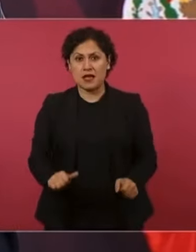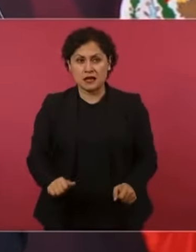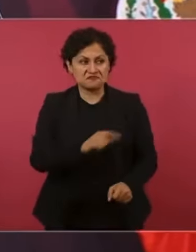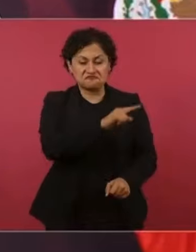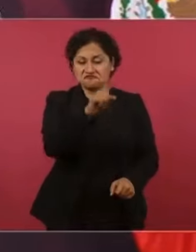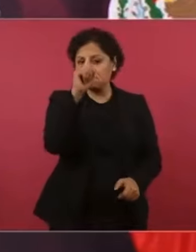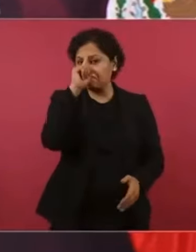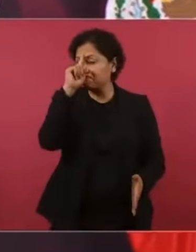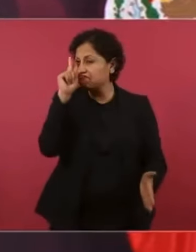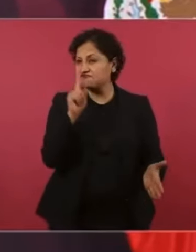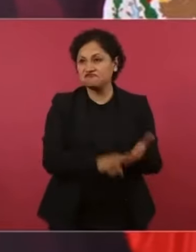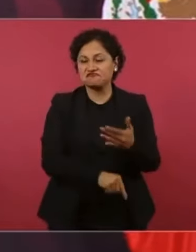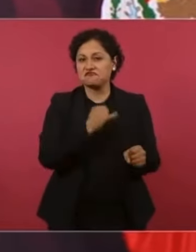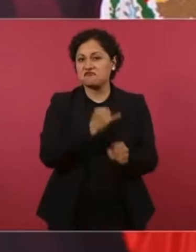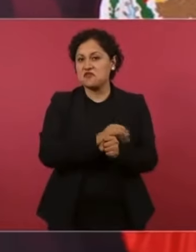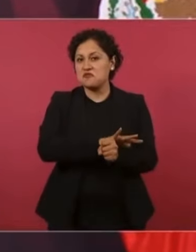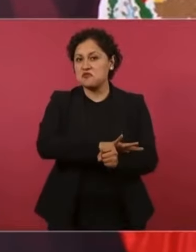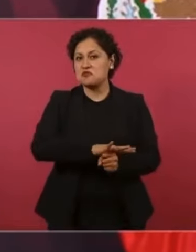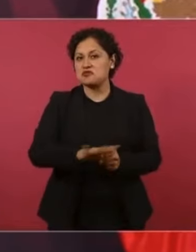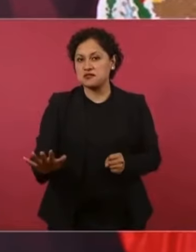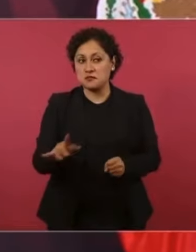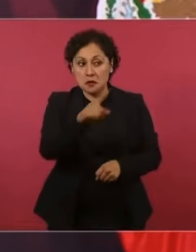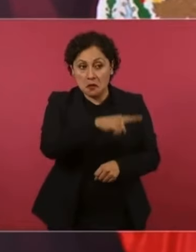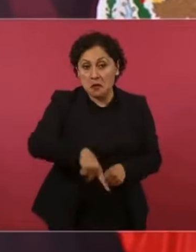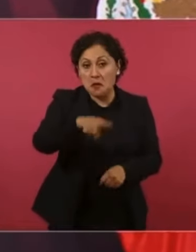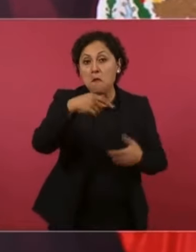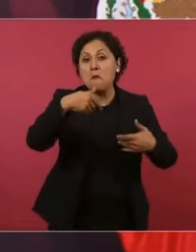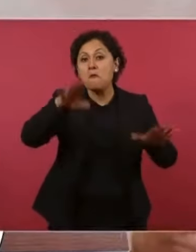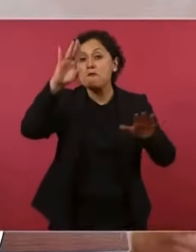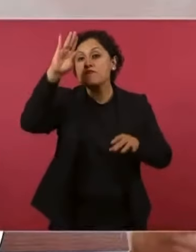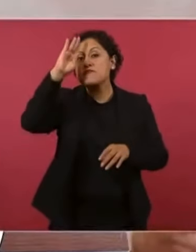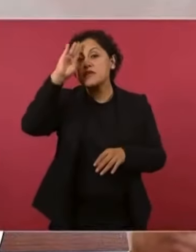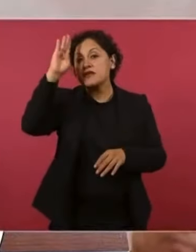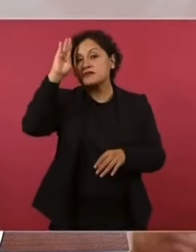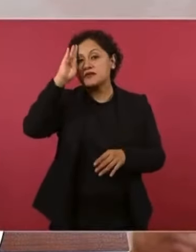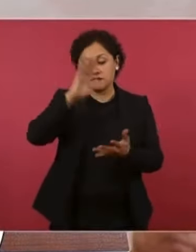que la única forma de transformar, y eso también